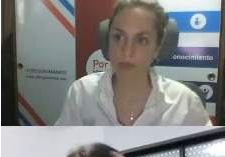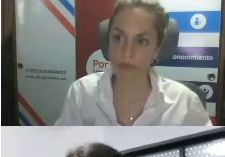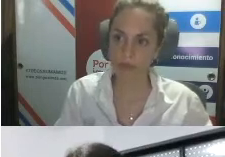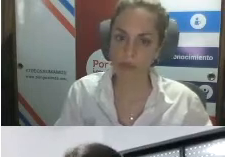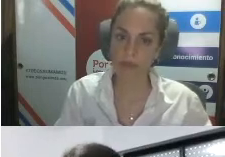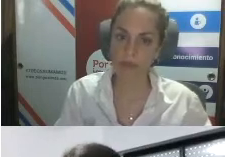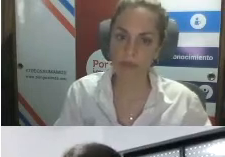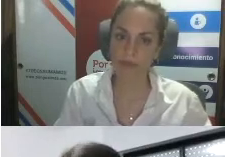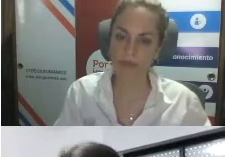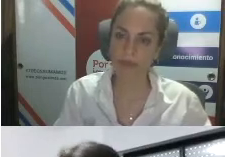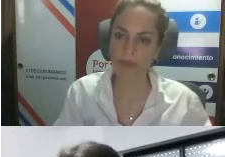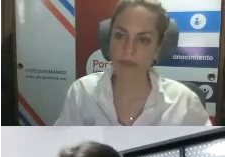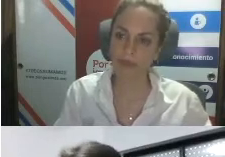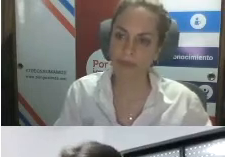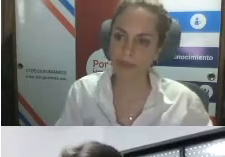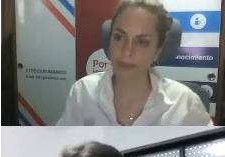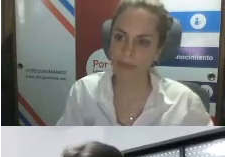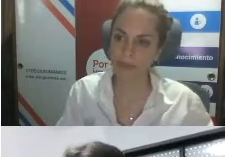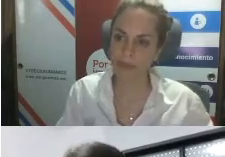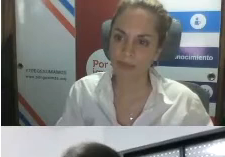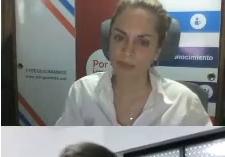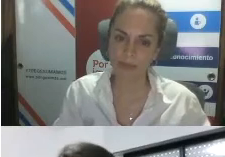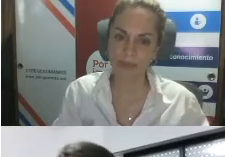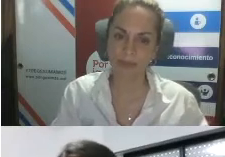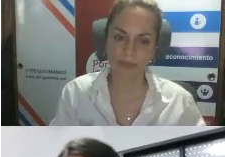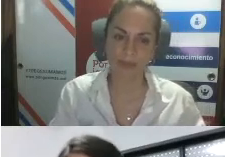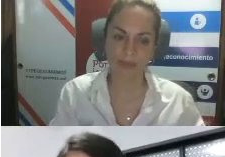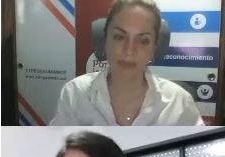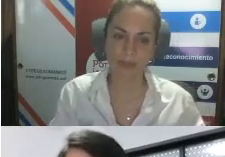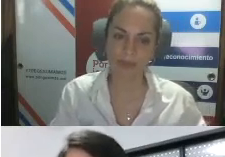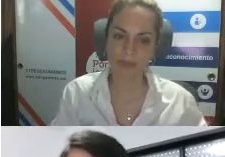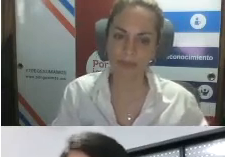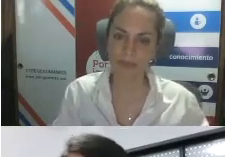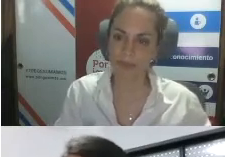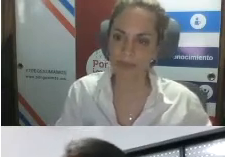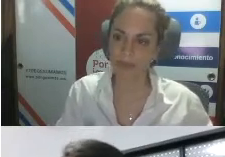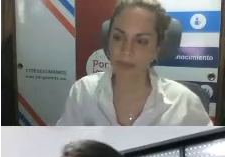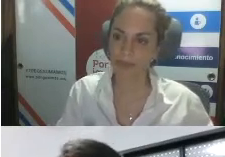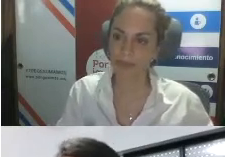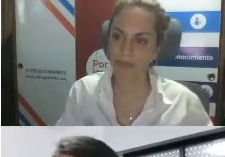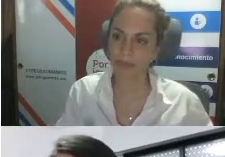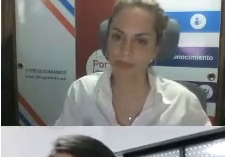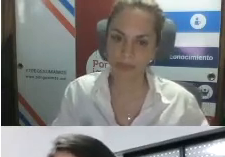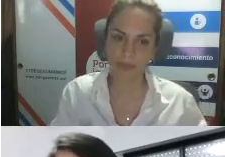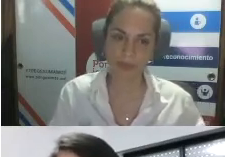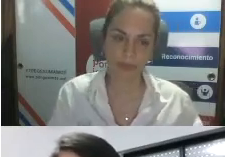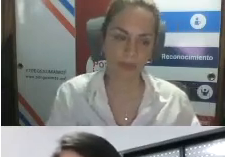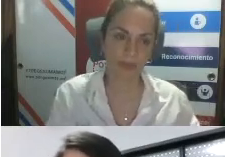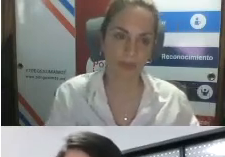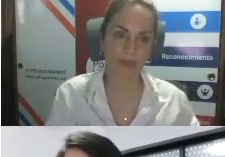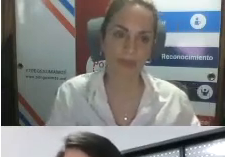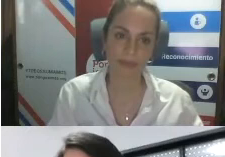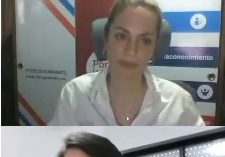o no conoce las las brechas o las cuestiones más estructurales que tienen que ver o cuestiones más macro